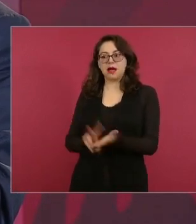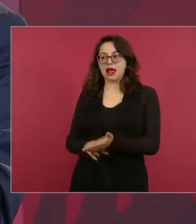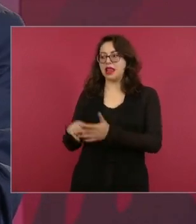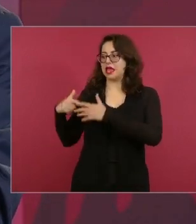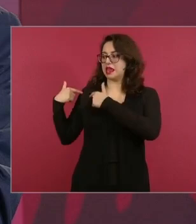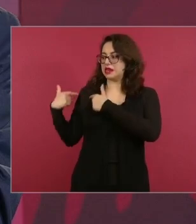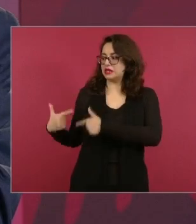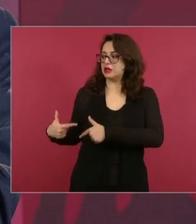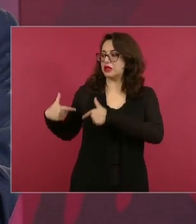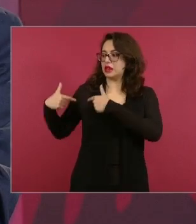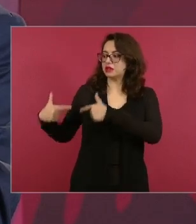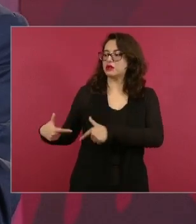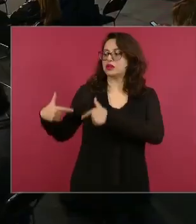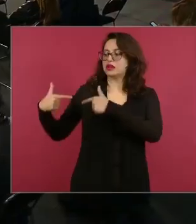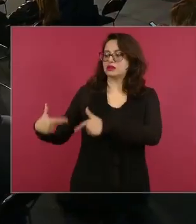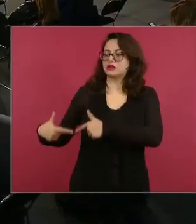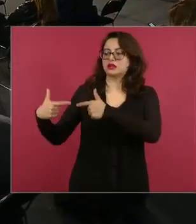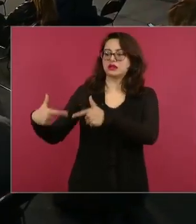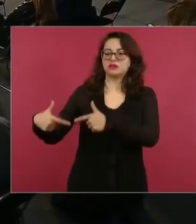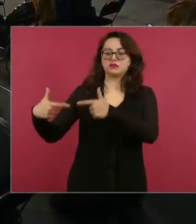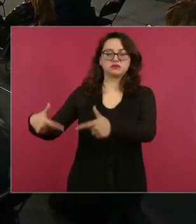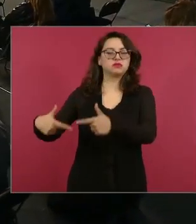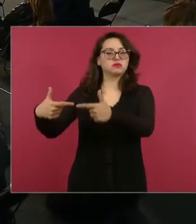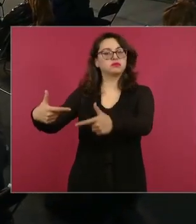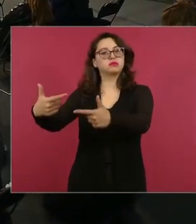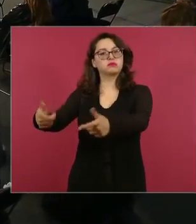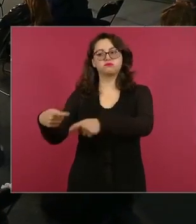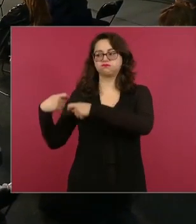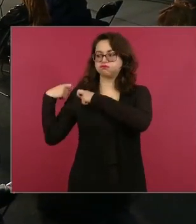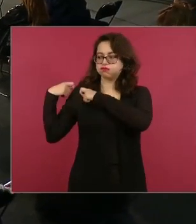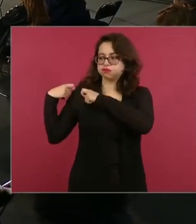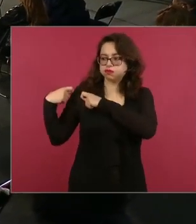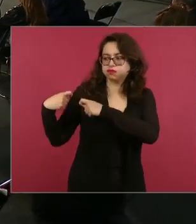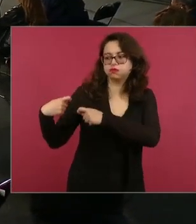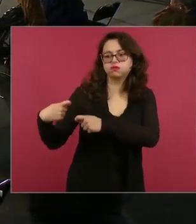generación en generación es lo que traemos